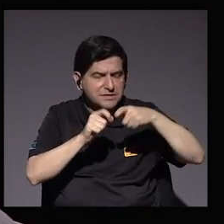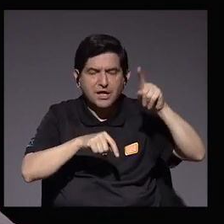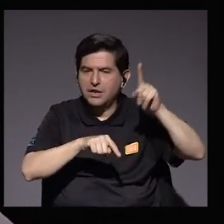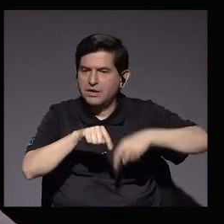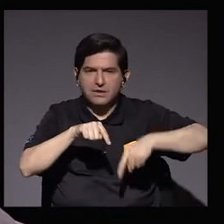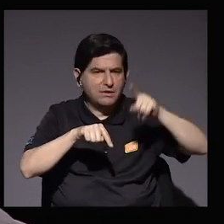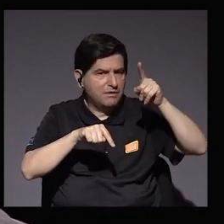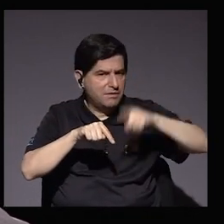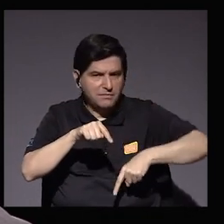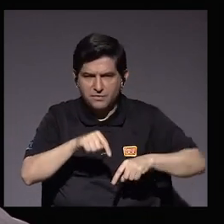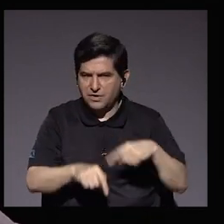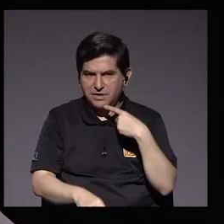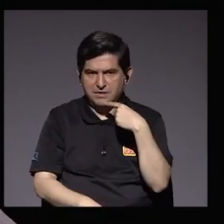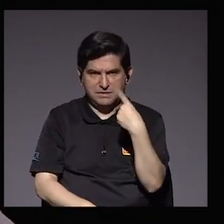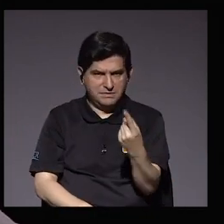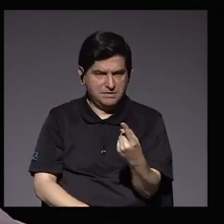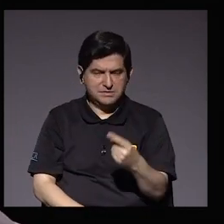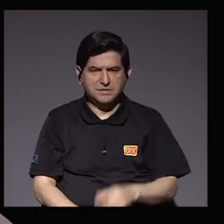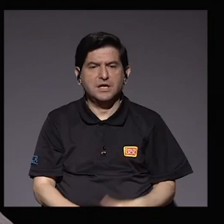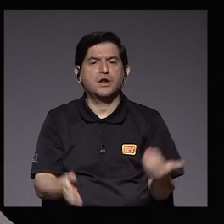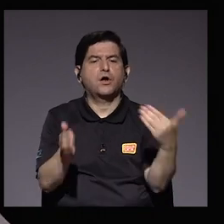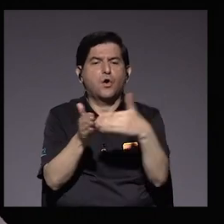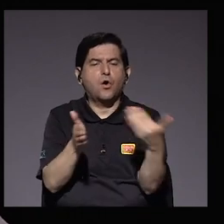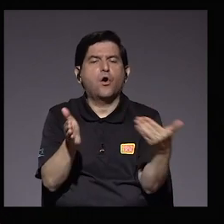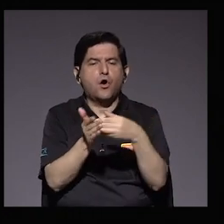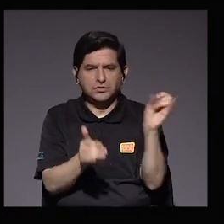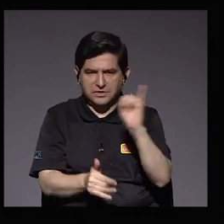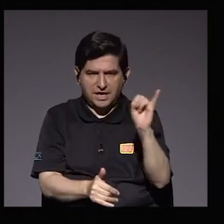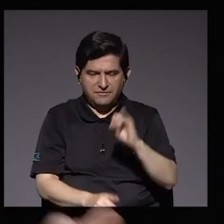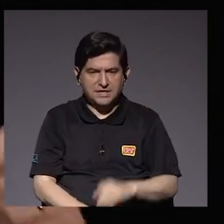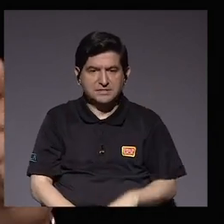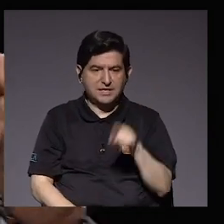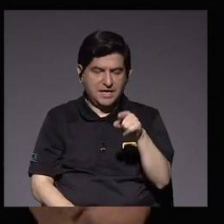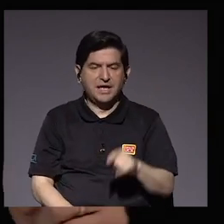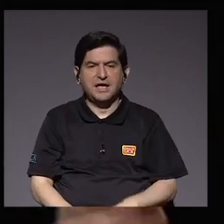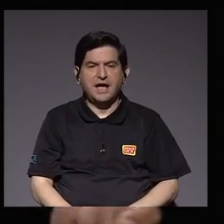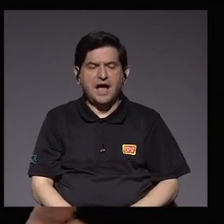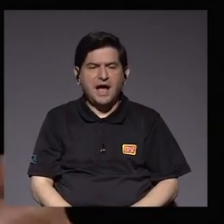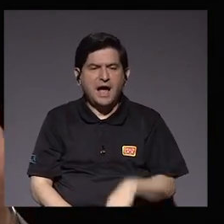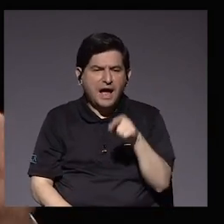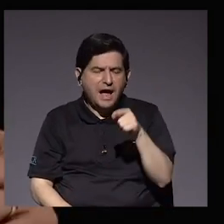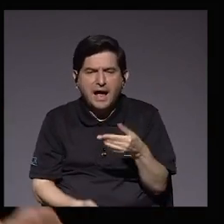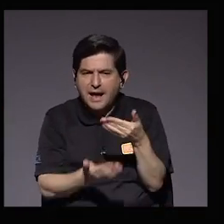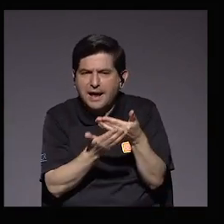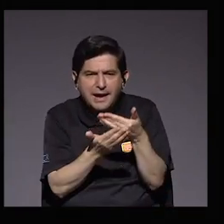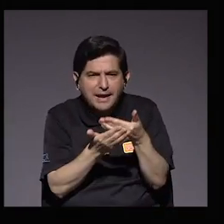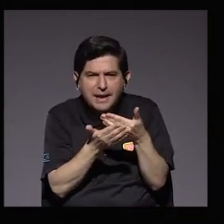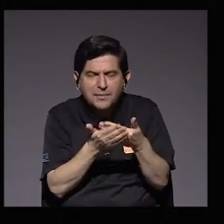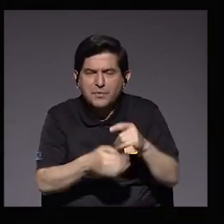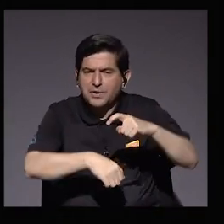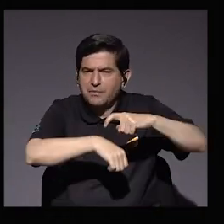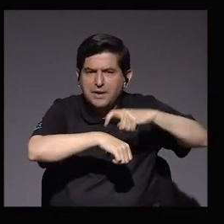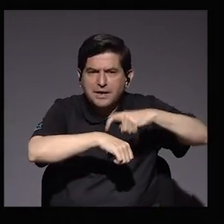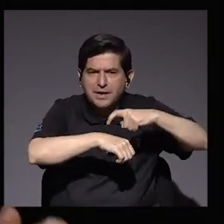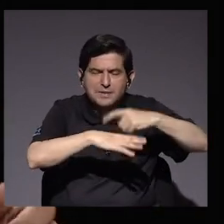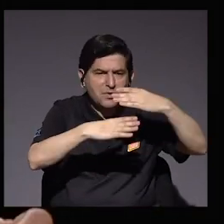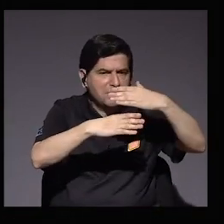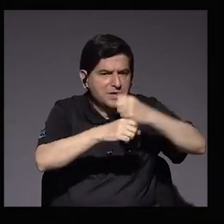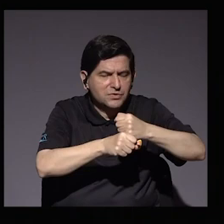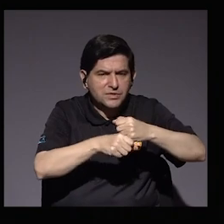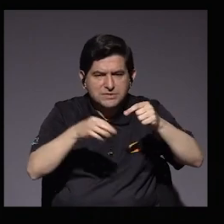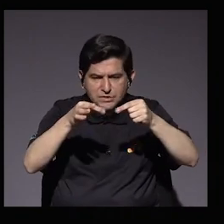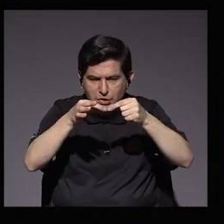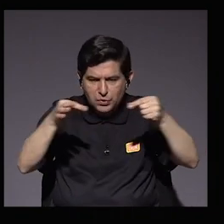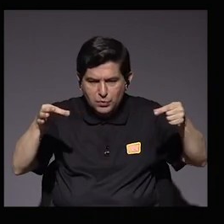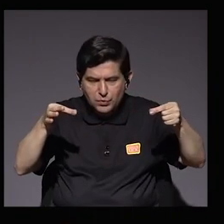no podría decirse que es que se reinfectaron, sino que fue que la recolección de la película en ese momento que se hace con